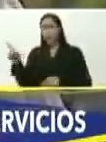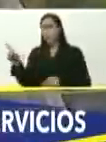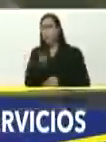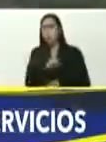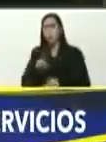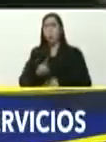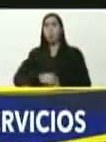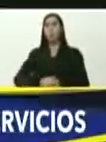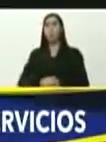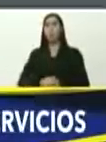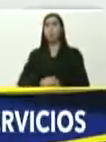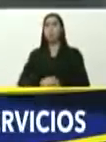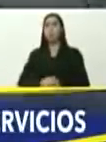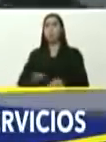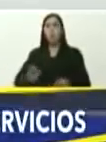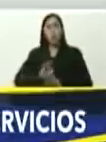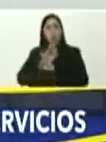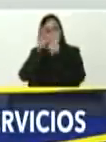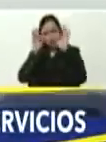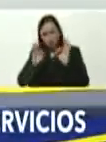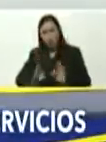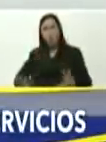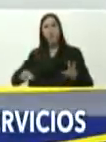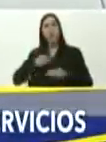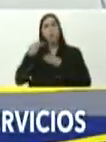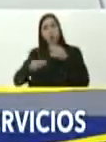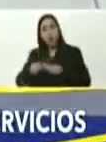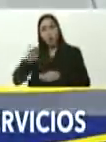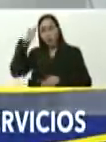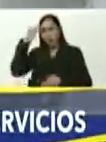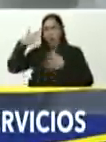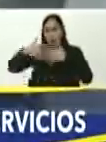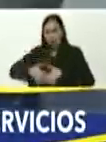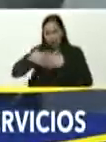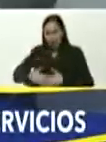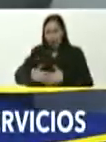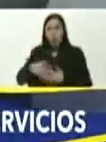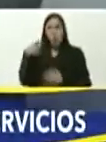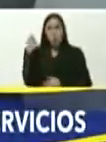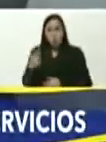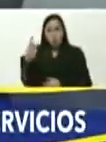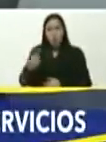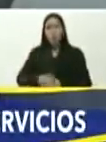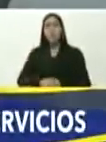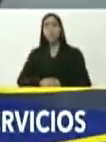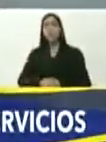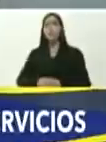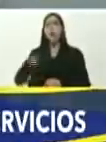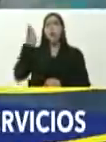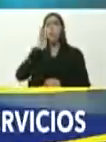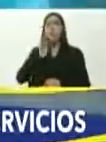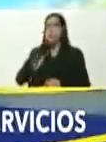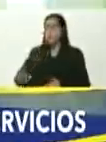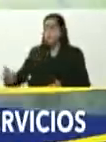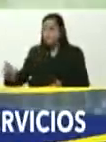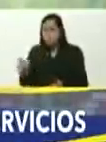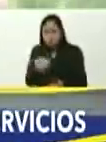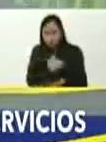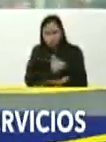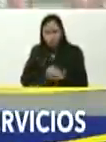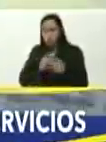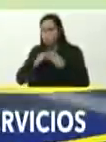desperfecto, mecánico, con, se imaginará, que con once compactadoras, para recoger, toda la basura, de Mariche, de